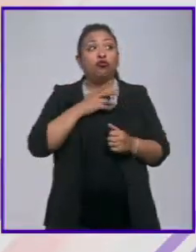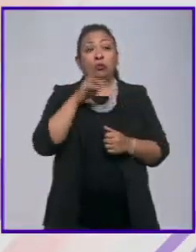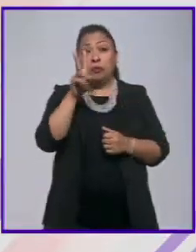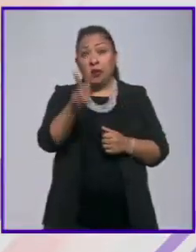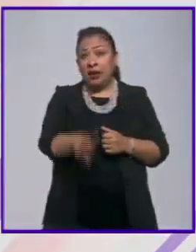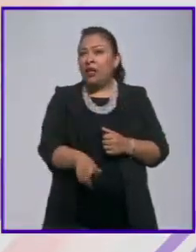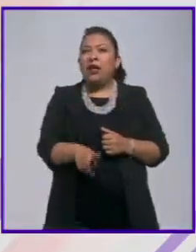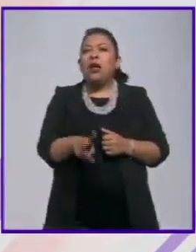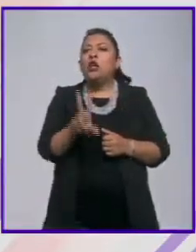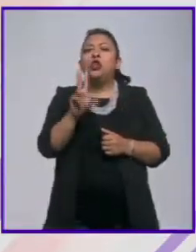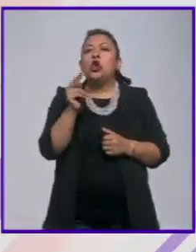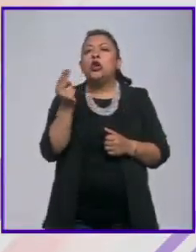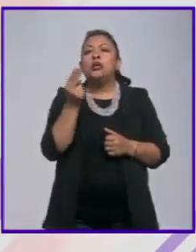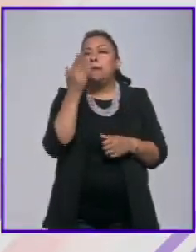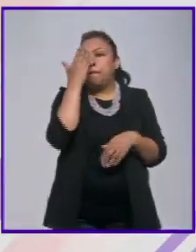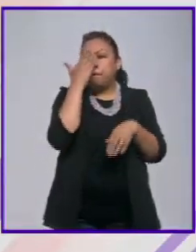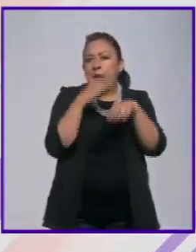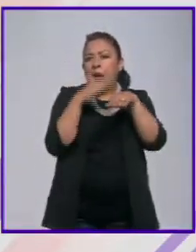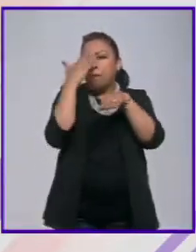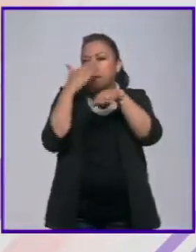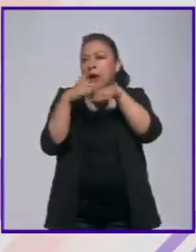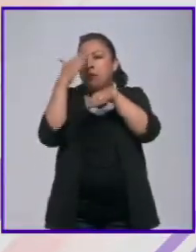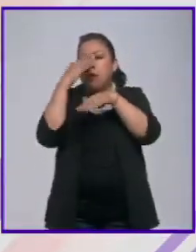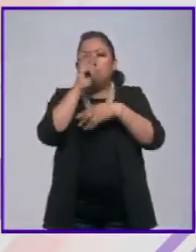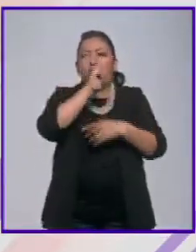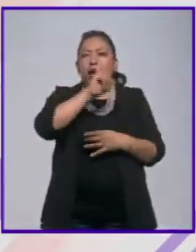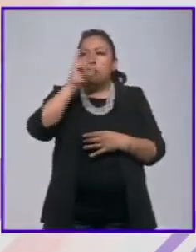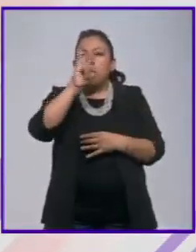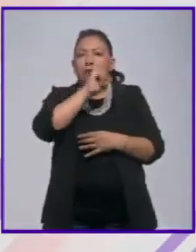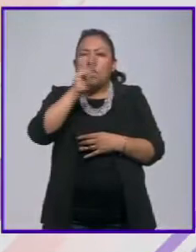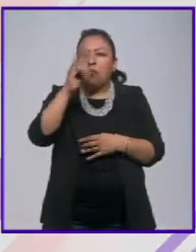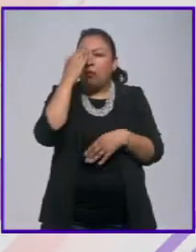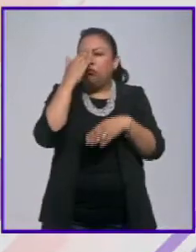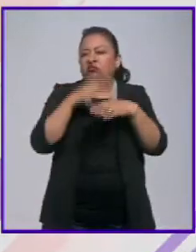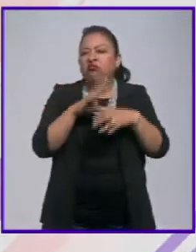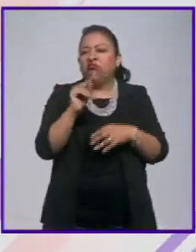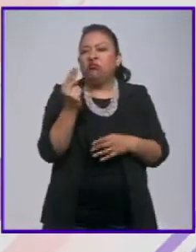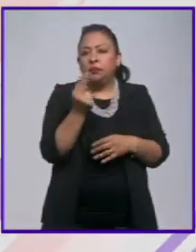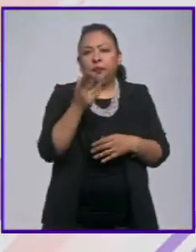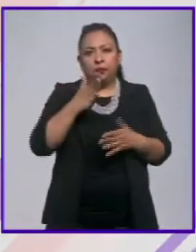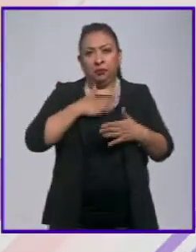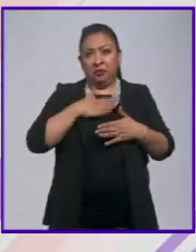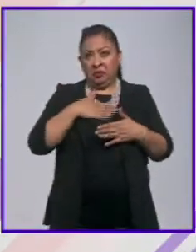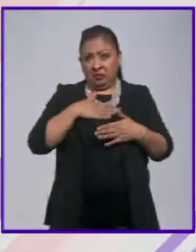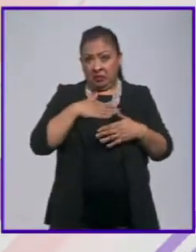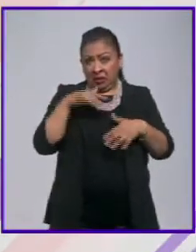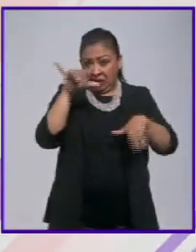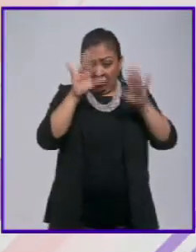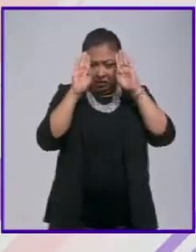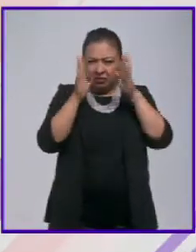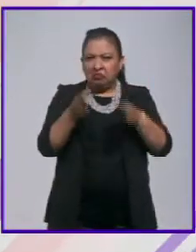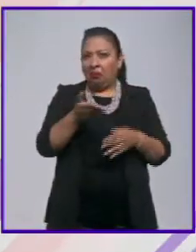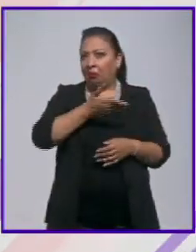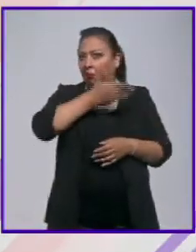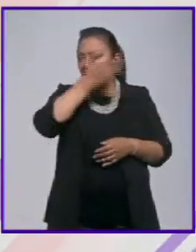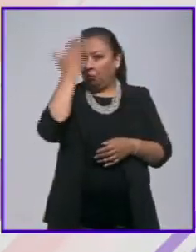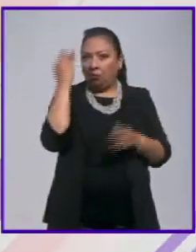es que no es tan necesario memorizar los elementos nosotros que nos dedicamos a la química no nos sabemos la tabla